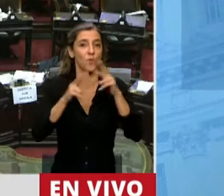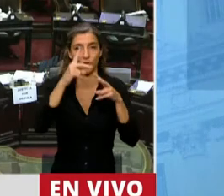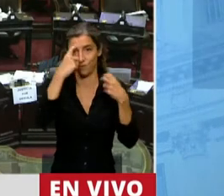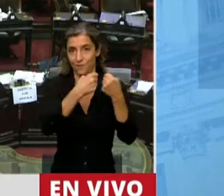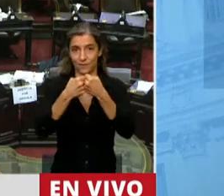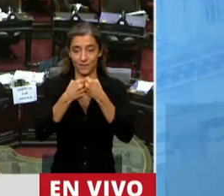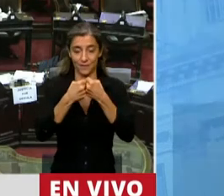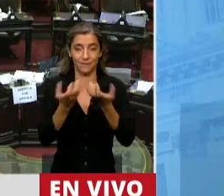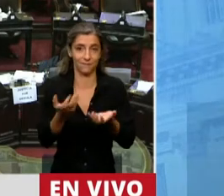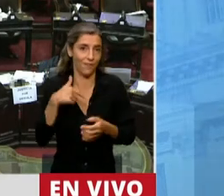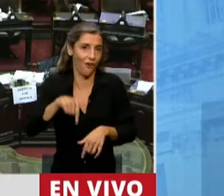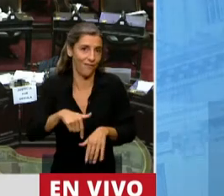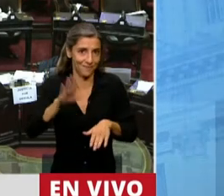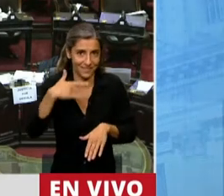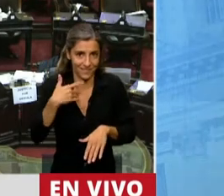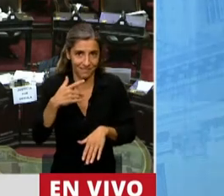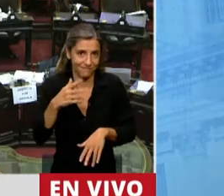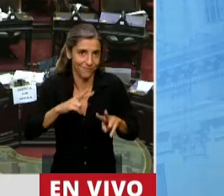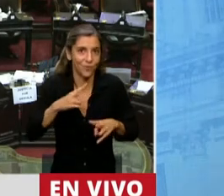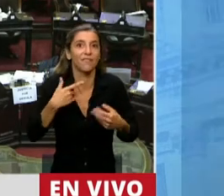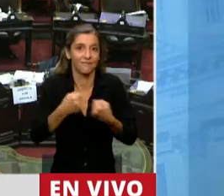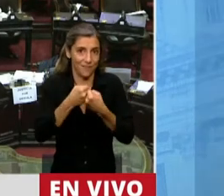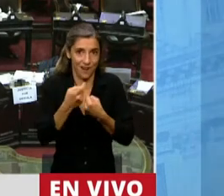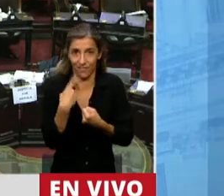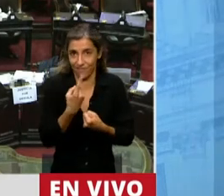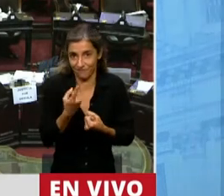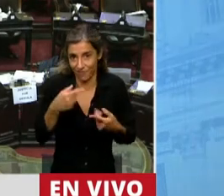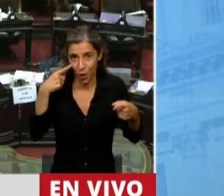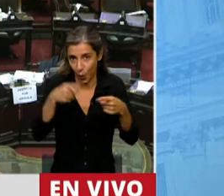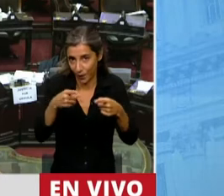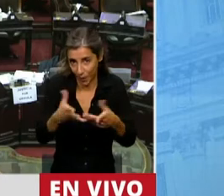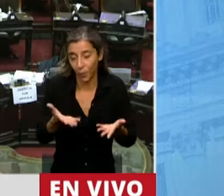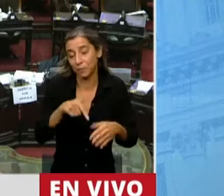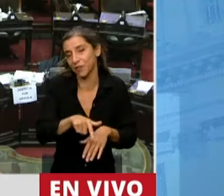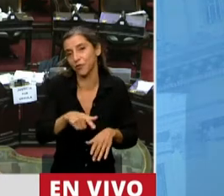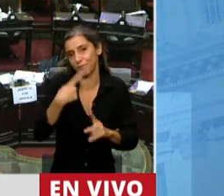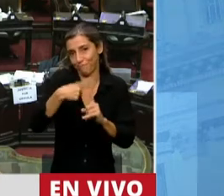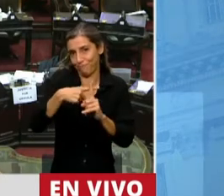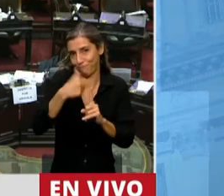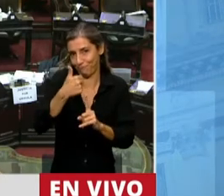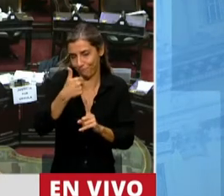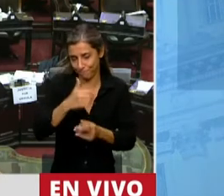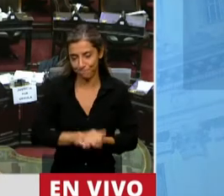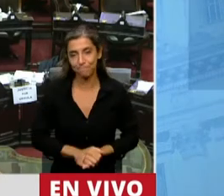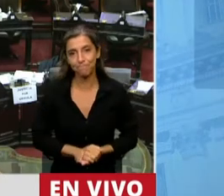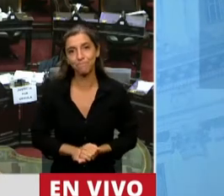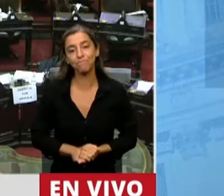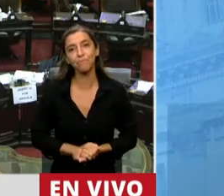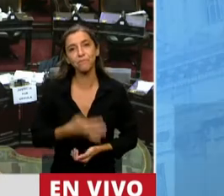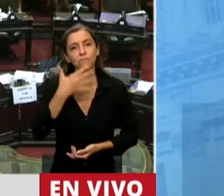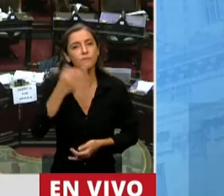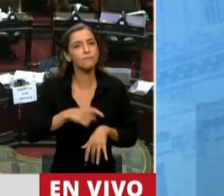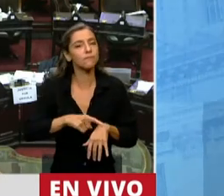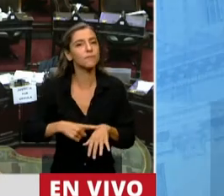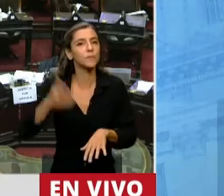tratando de lograr en el día de hoy para resolver este proyecto de ley. Es positivo. Y yo la verdad que en ese momento